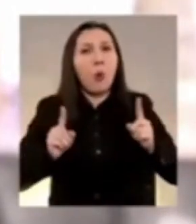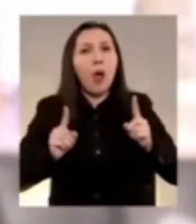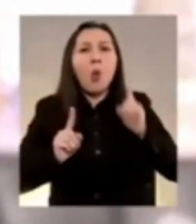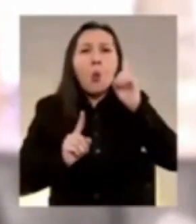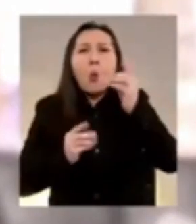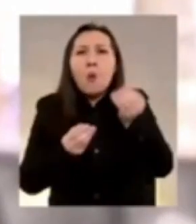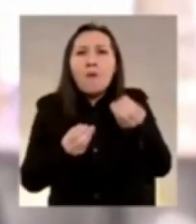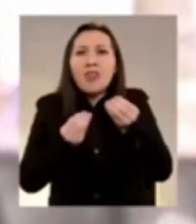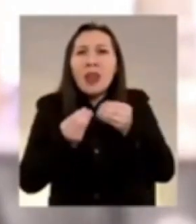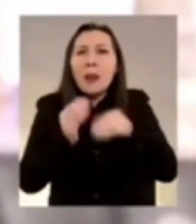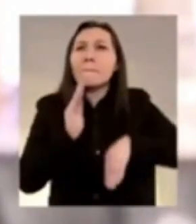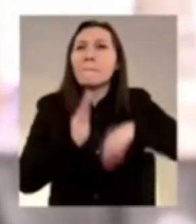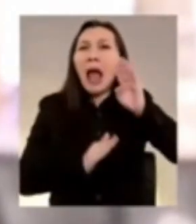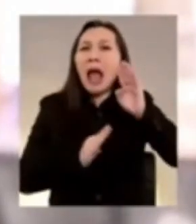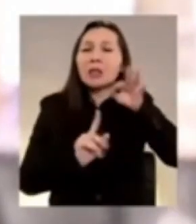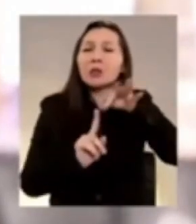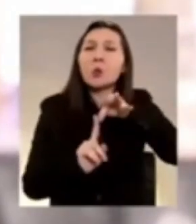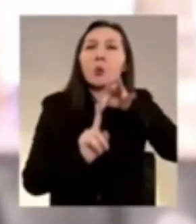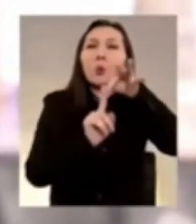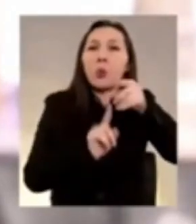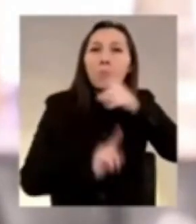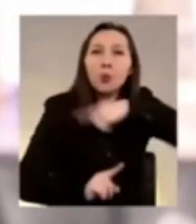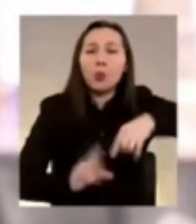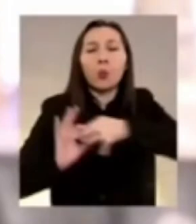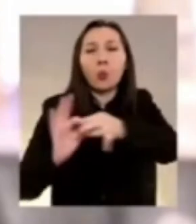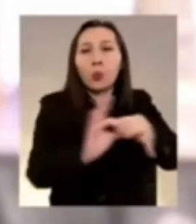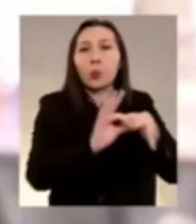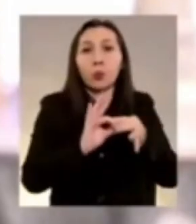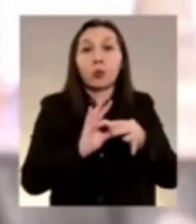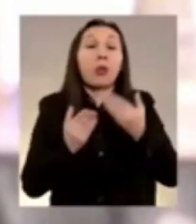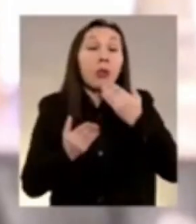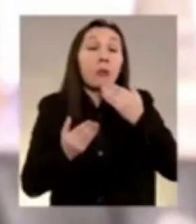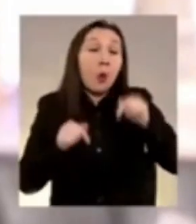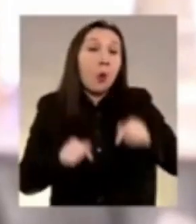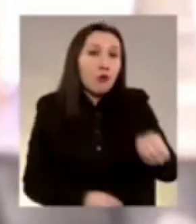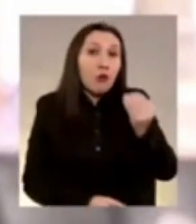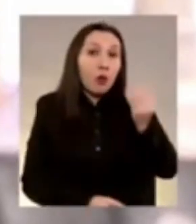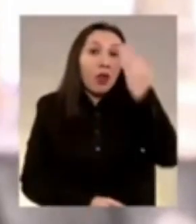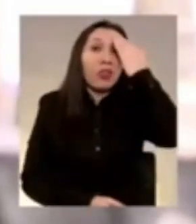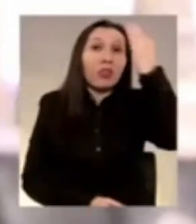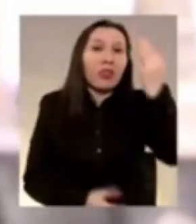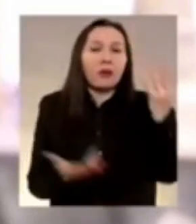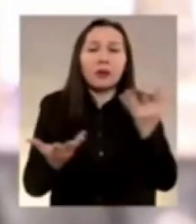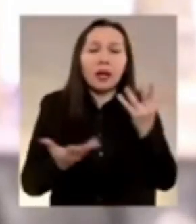bien mayor que debe unirnos. También es un buen día para recordar